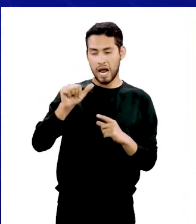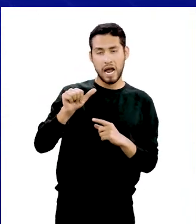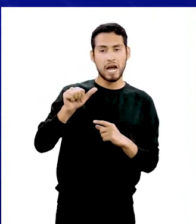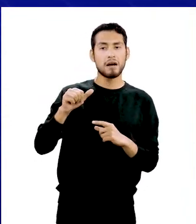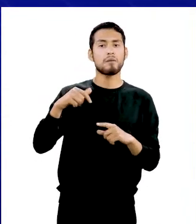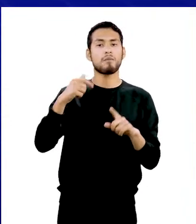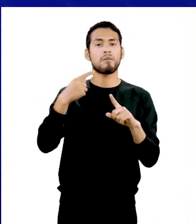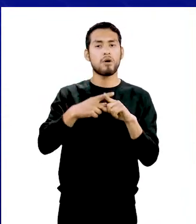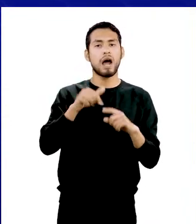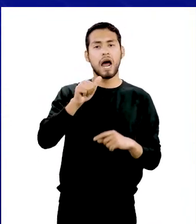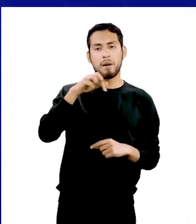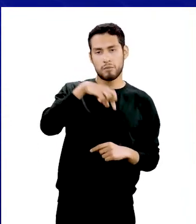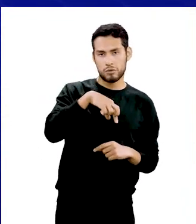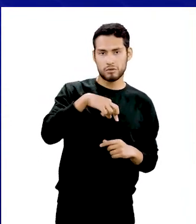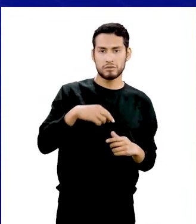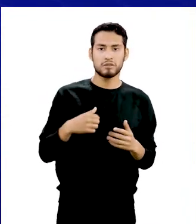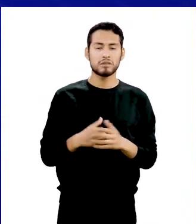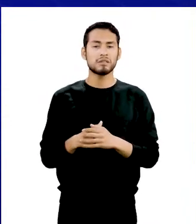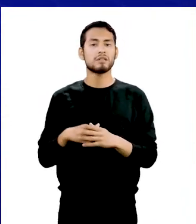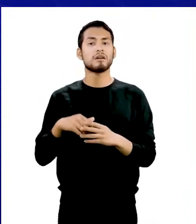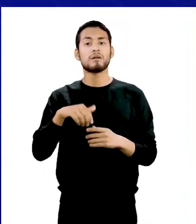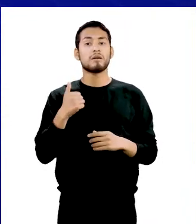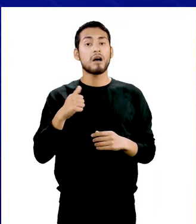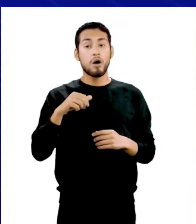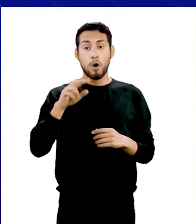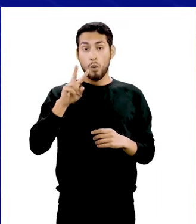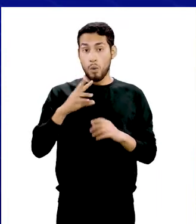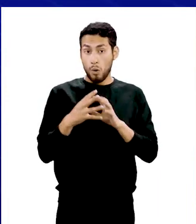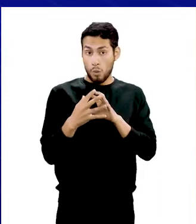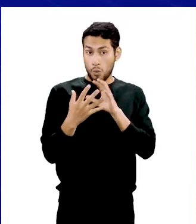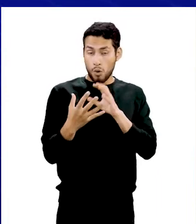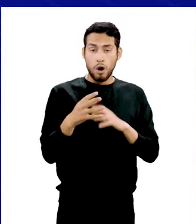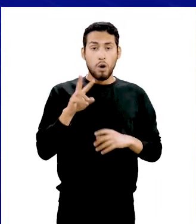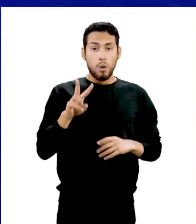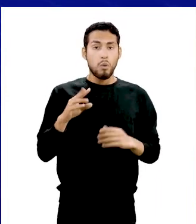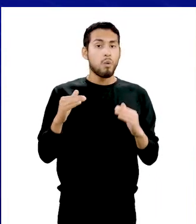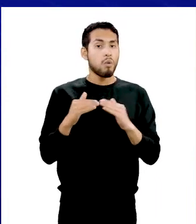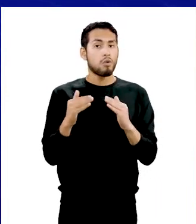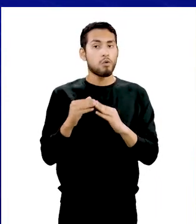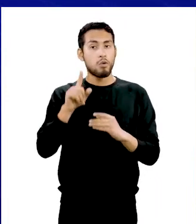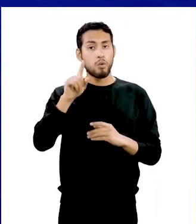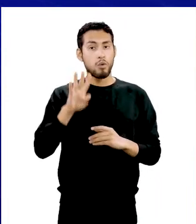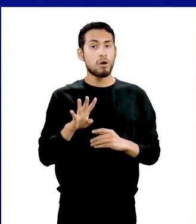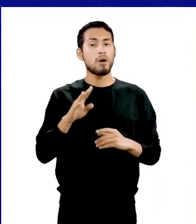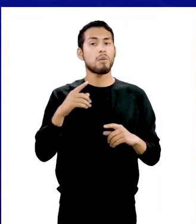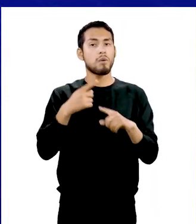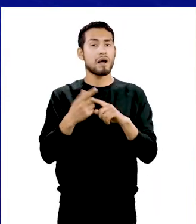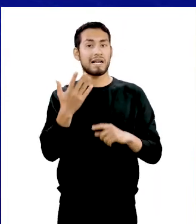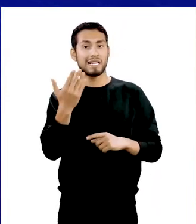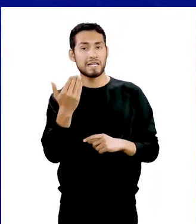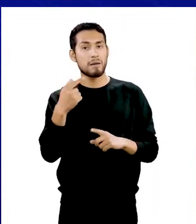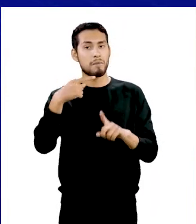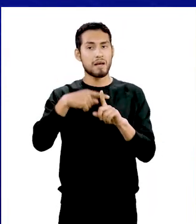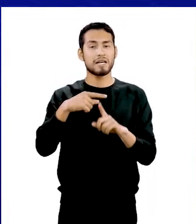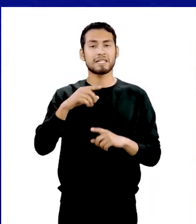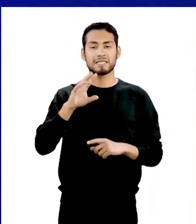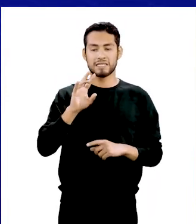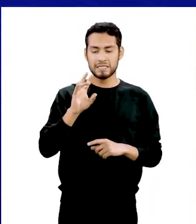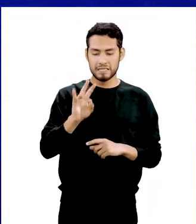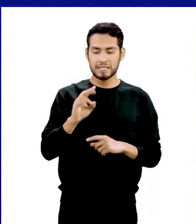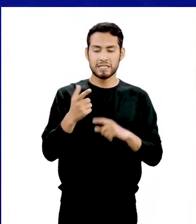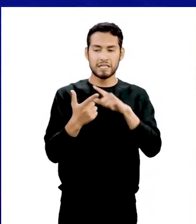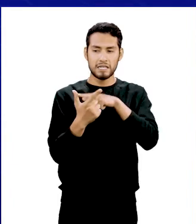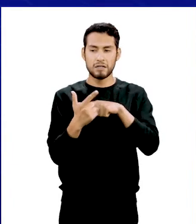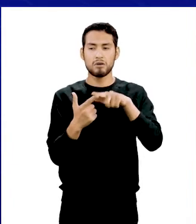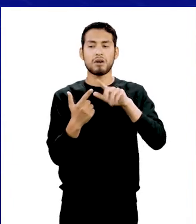arista por apotema. Para el volumen, V es igual a un cuarto por quince más siete